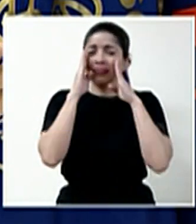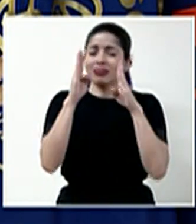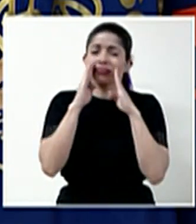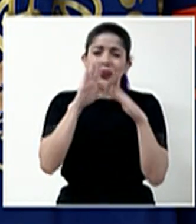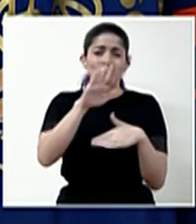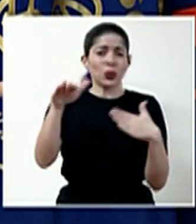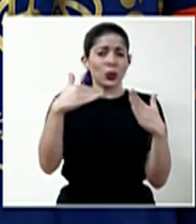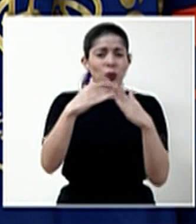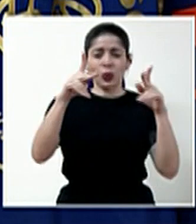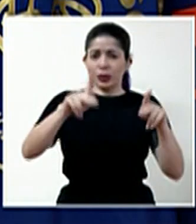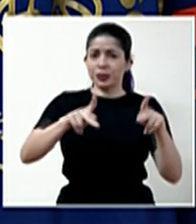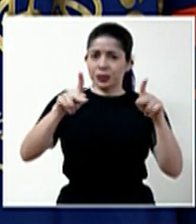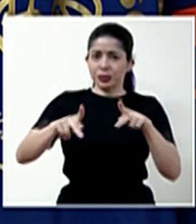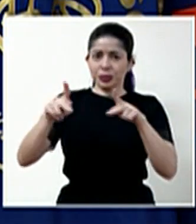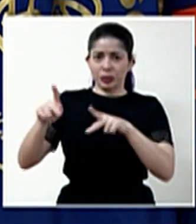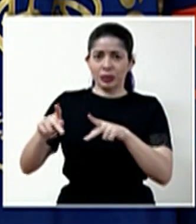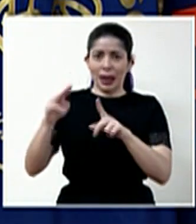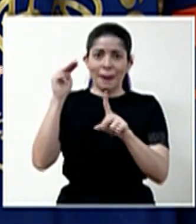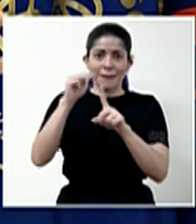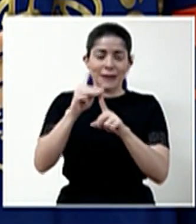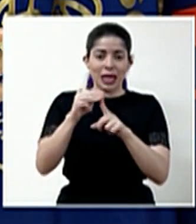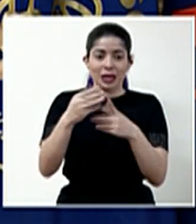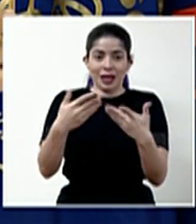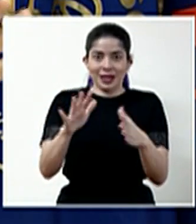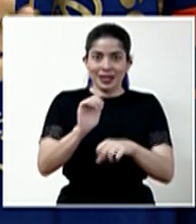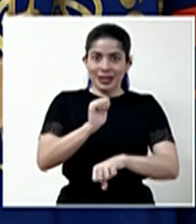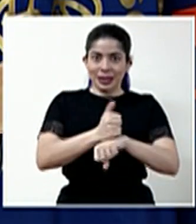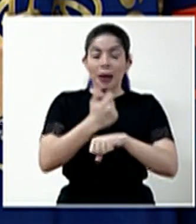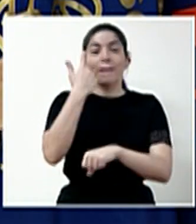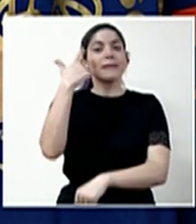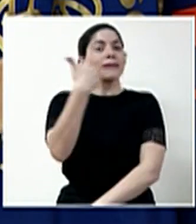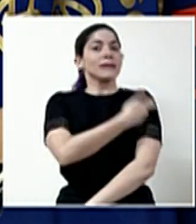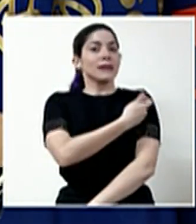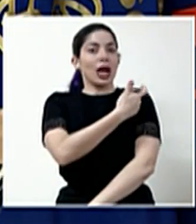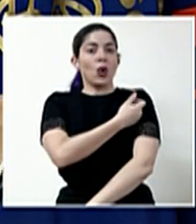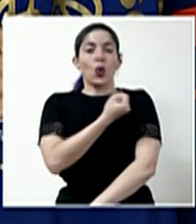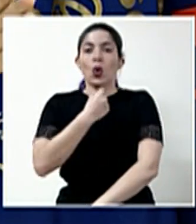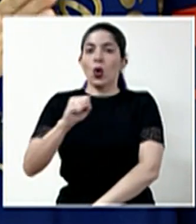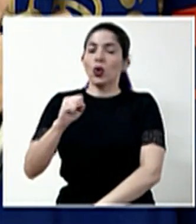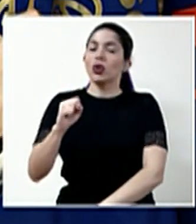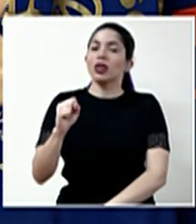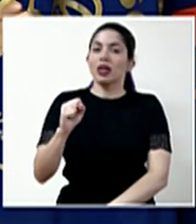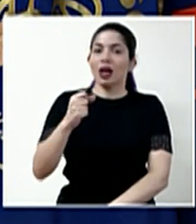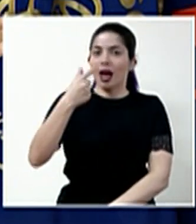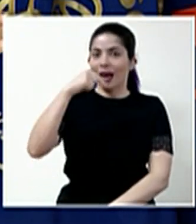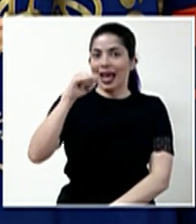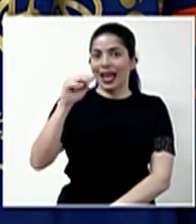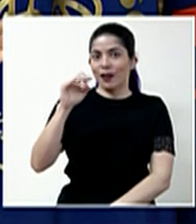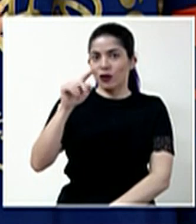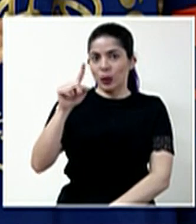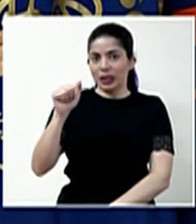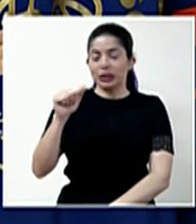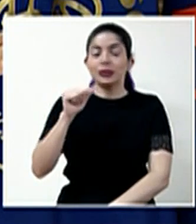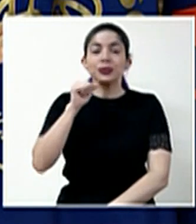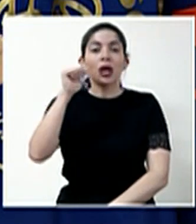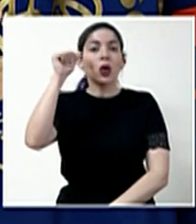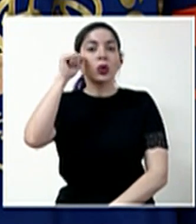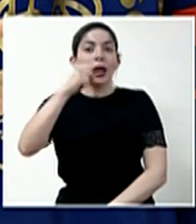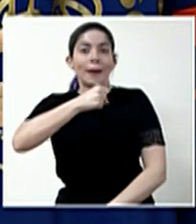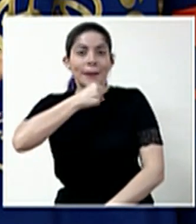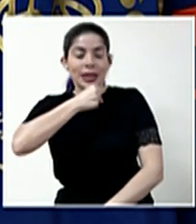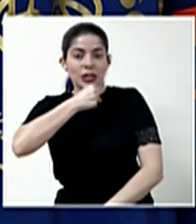poblaciones meta que se han definido para vacunación contra la influenza. Todas las personas de adultos